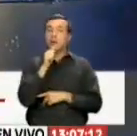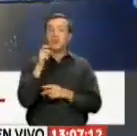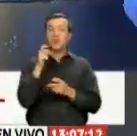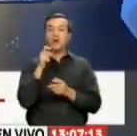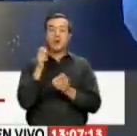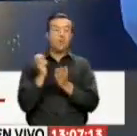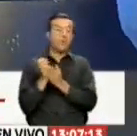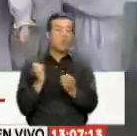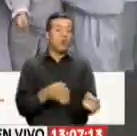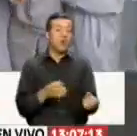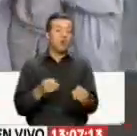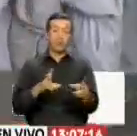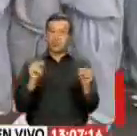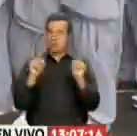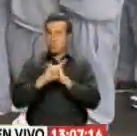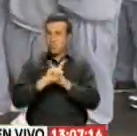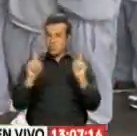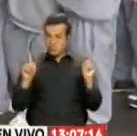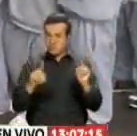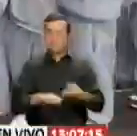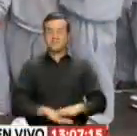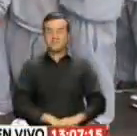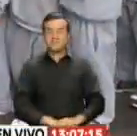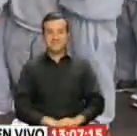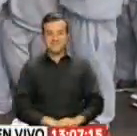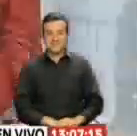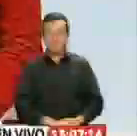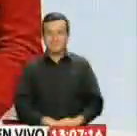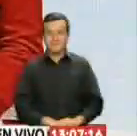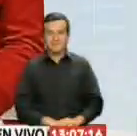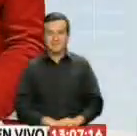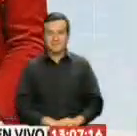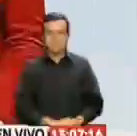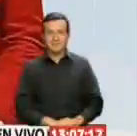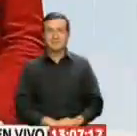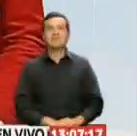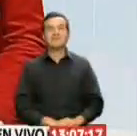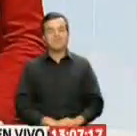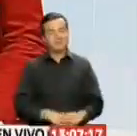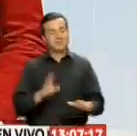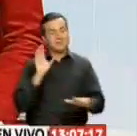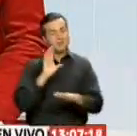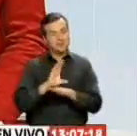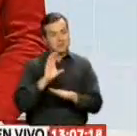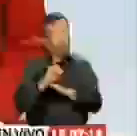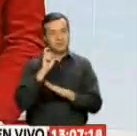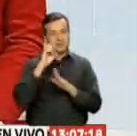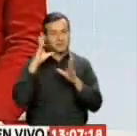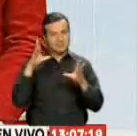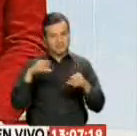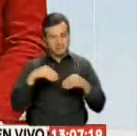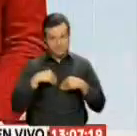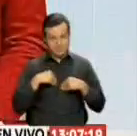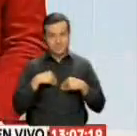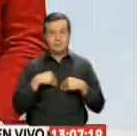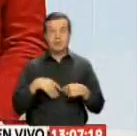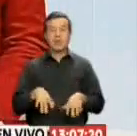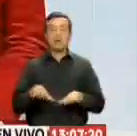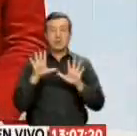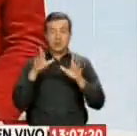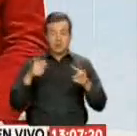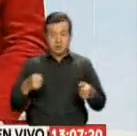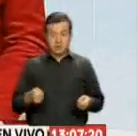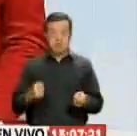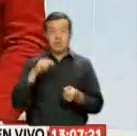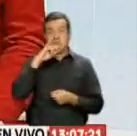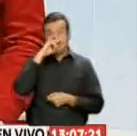despediciar. César García, Telediario. Allí está el consejo y hay que acogerlo. Diezillas de ruedas para